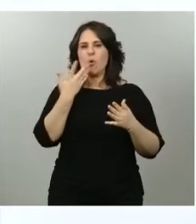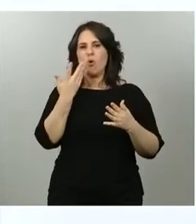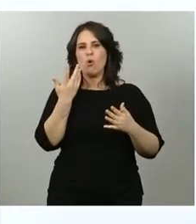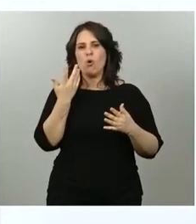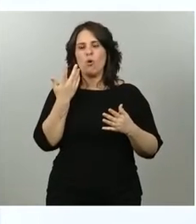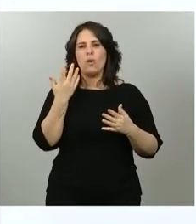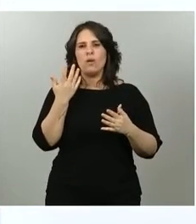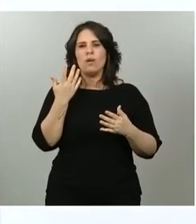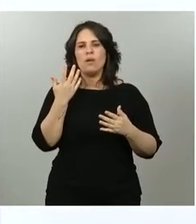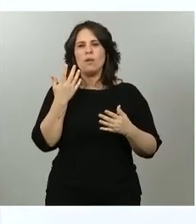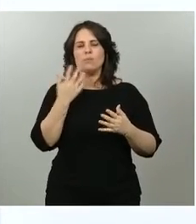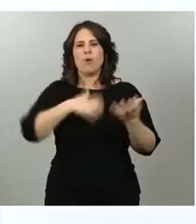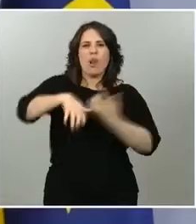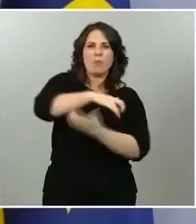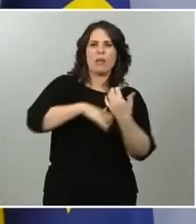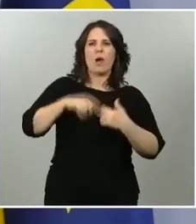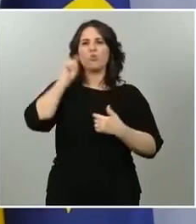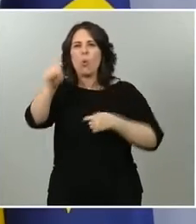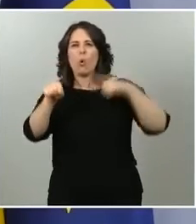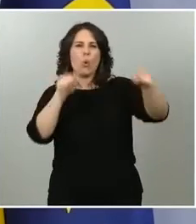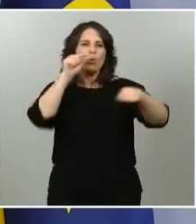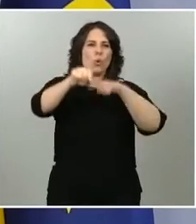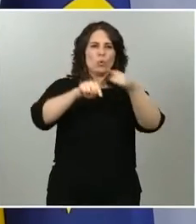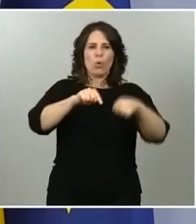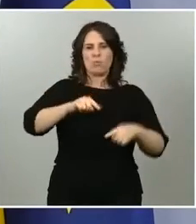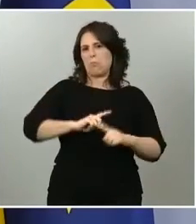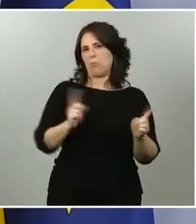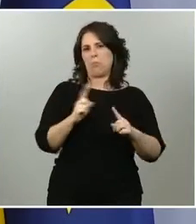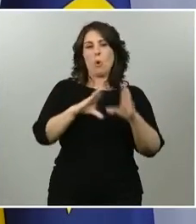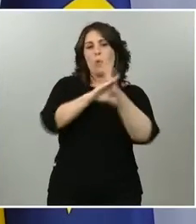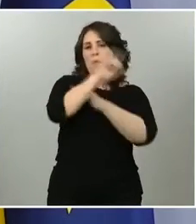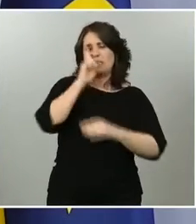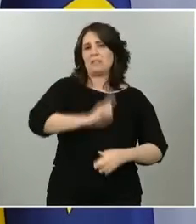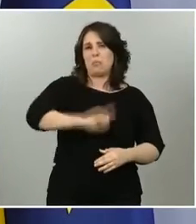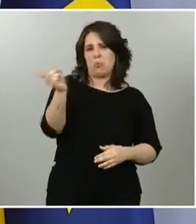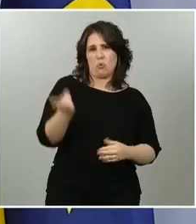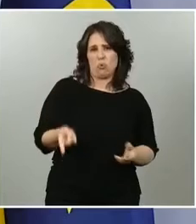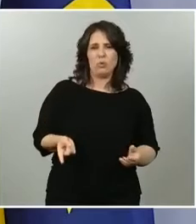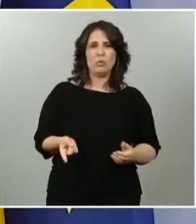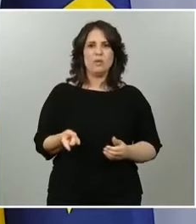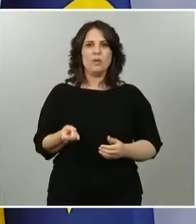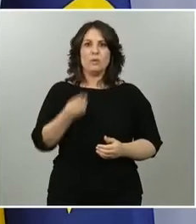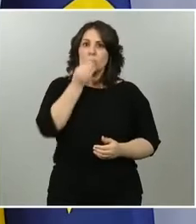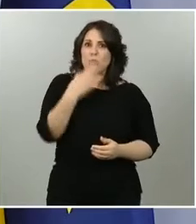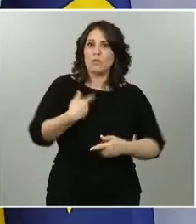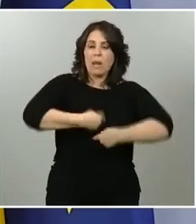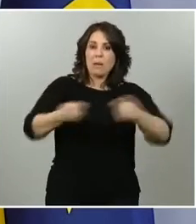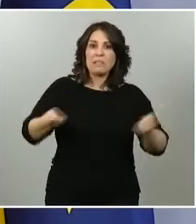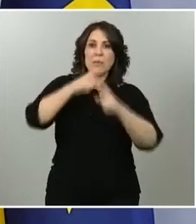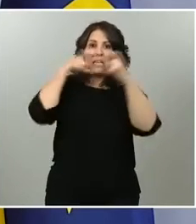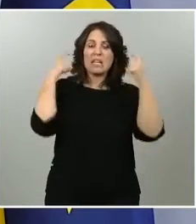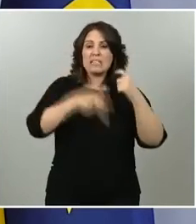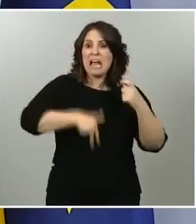polémica con ninguna comunidad autónoma, tampoco con la comunidad autónoma de Madrid. Siempre es bueno, con carácter general, que se repartan mascarillas a la población. Saben ustedes